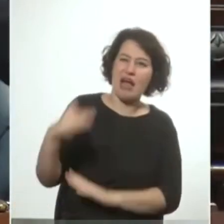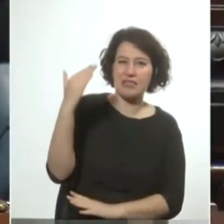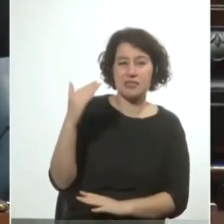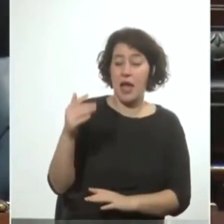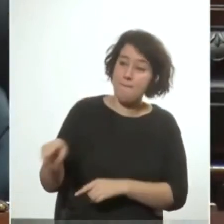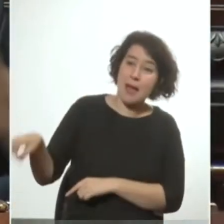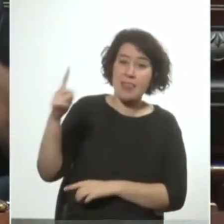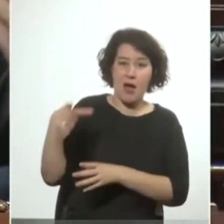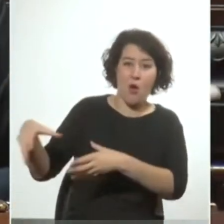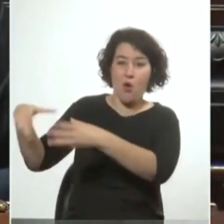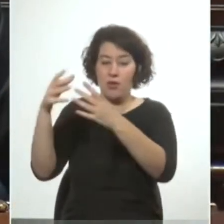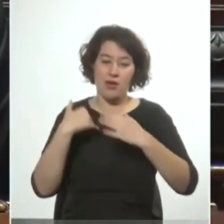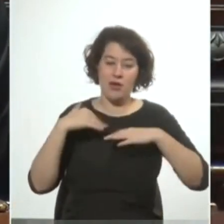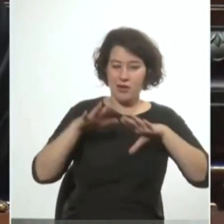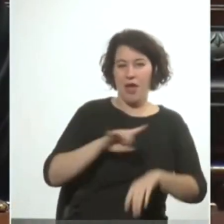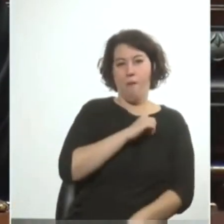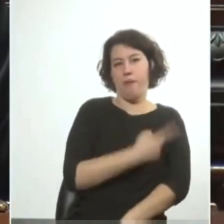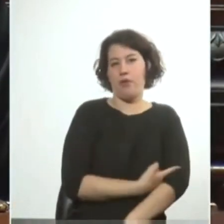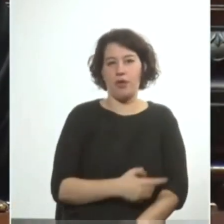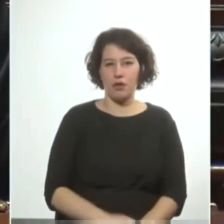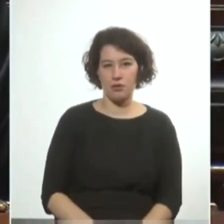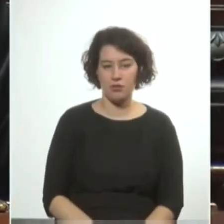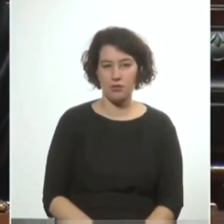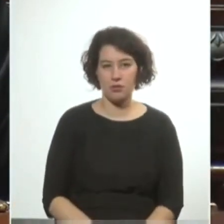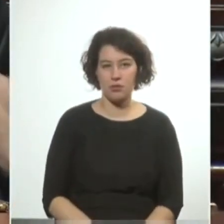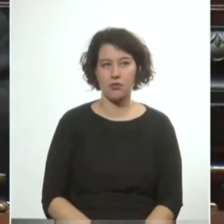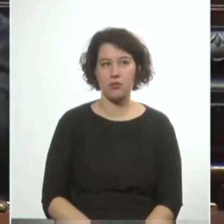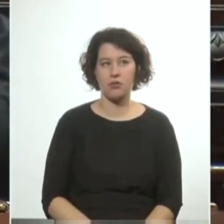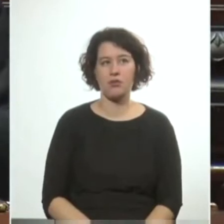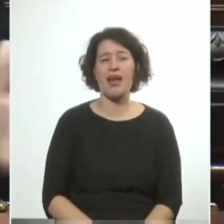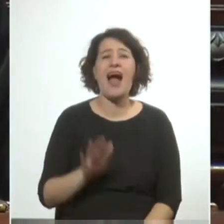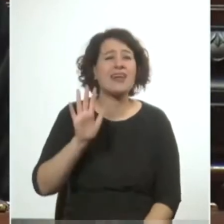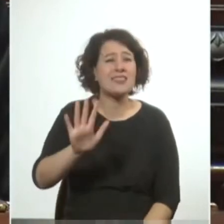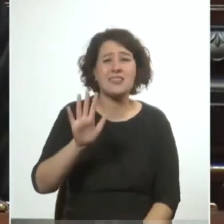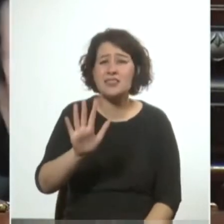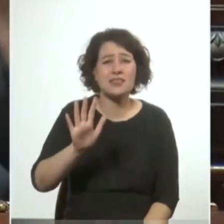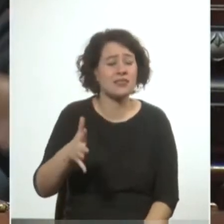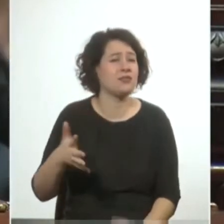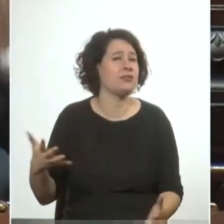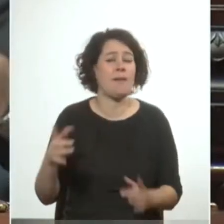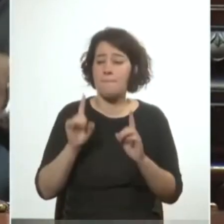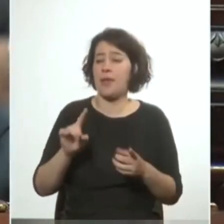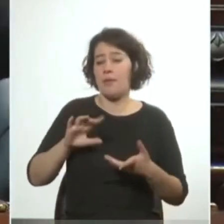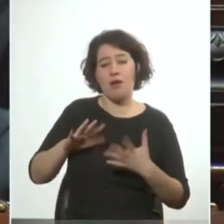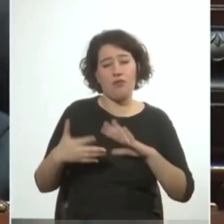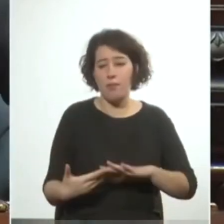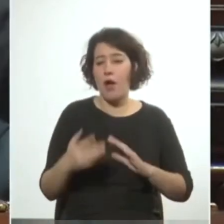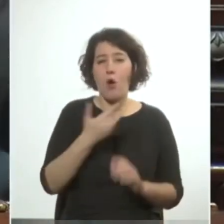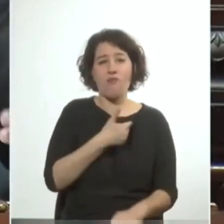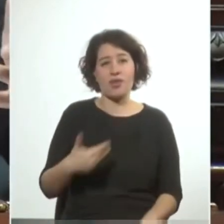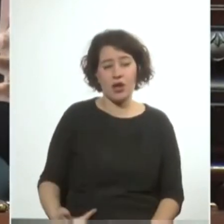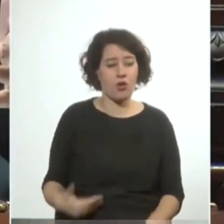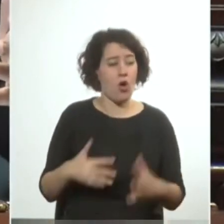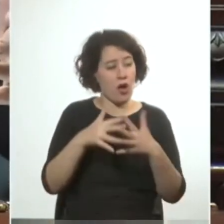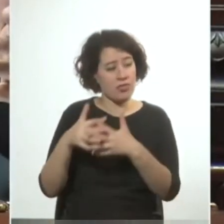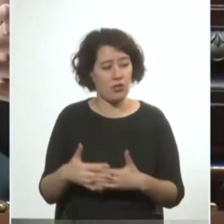mandaban a otros para después quedarse ellos con el poder pero eso es así y de la misma manera el gobierno de los